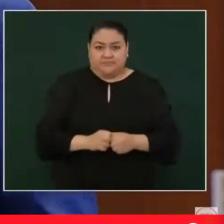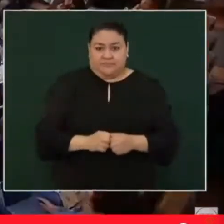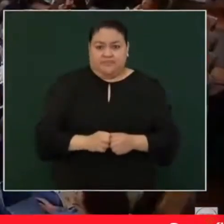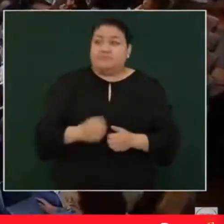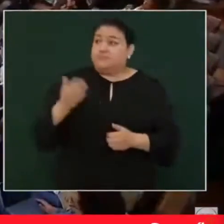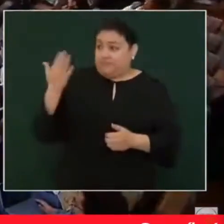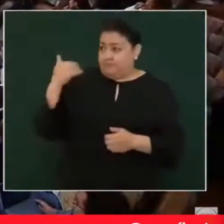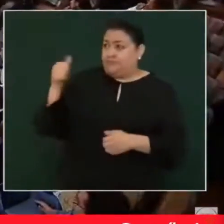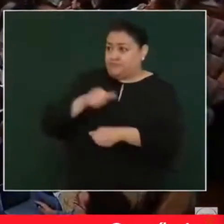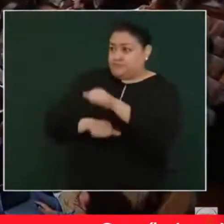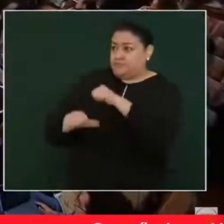Sergio, gracias.